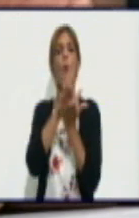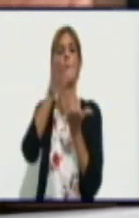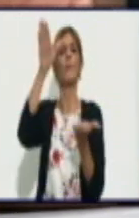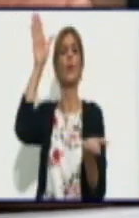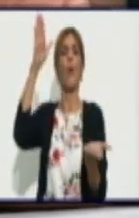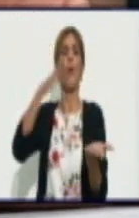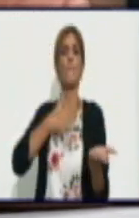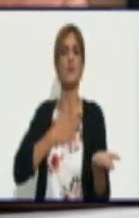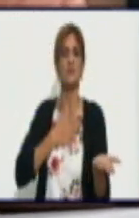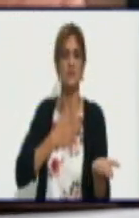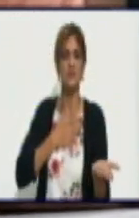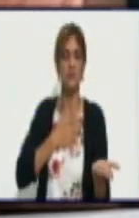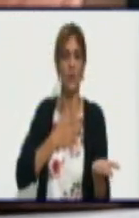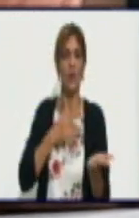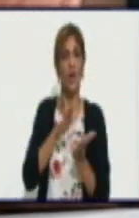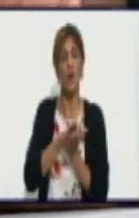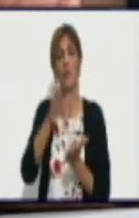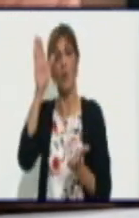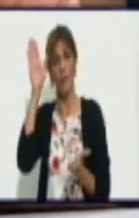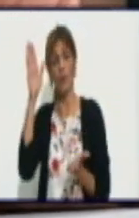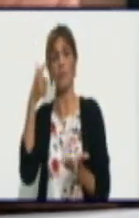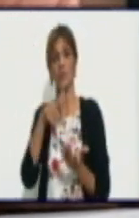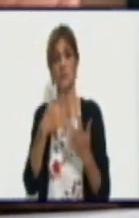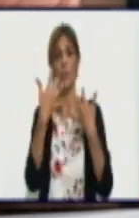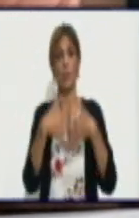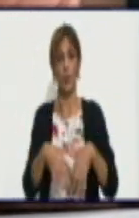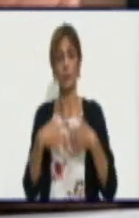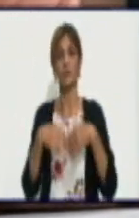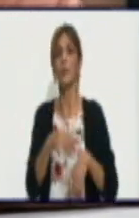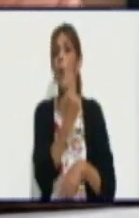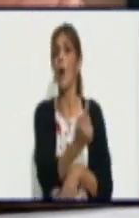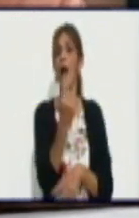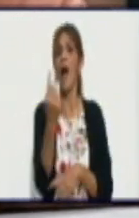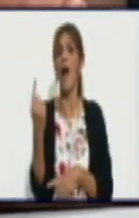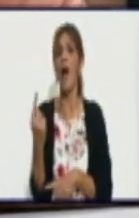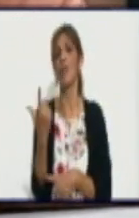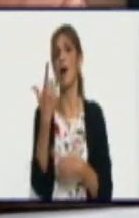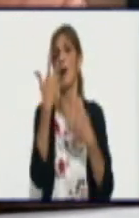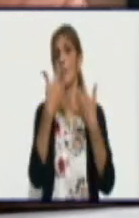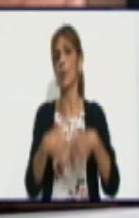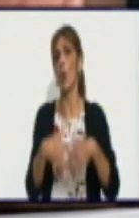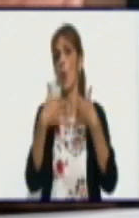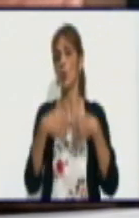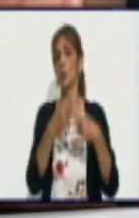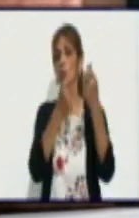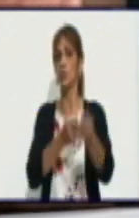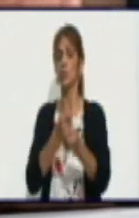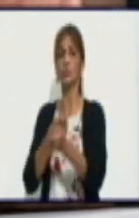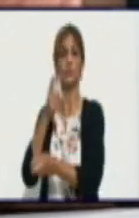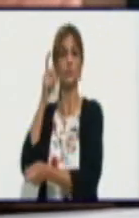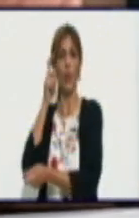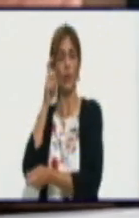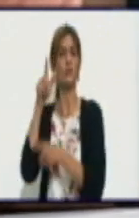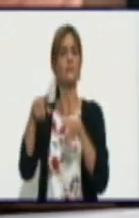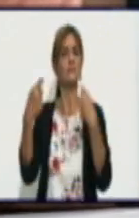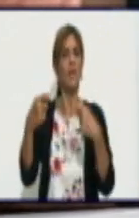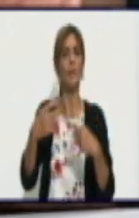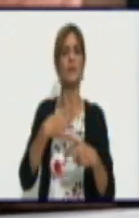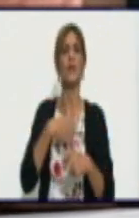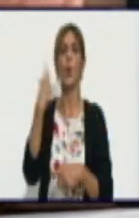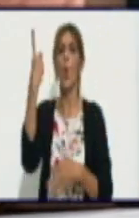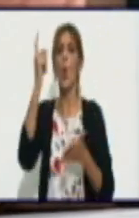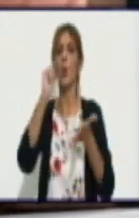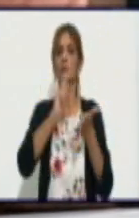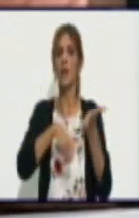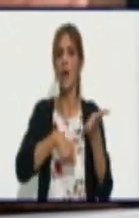resolver eso ya no es un compromiso productivo. Cada productor tiene que tener con la dirección de su cooperativa un contrato firmado